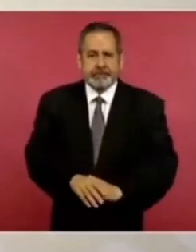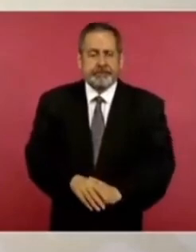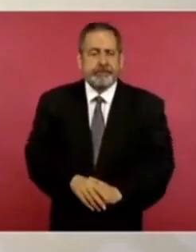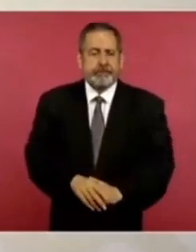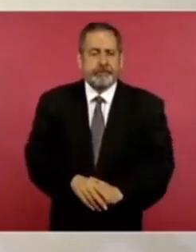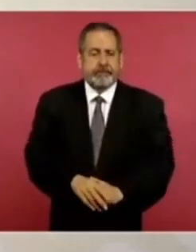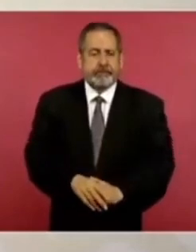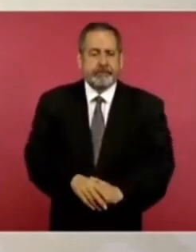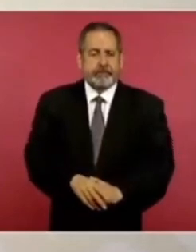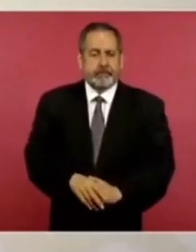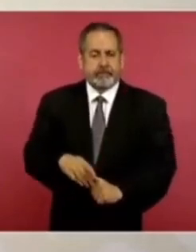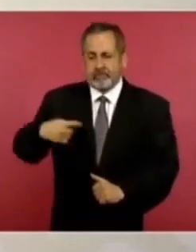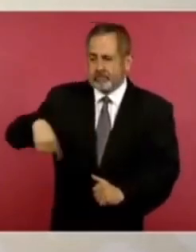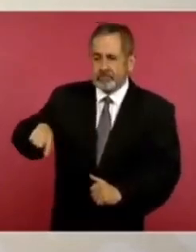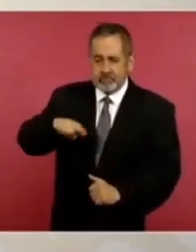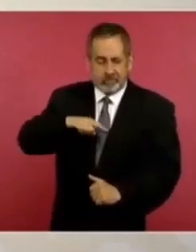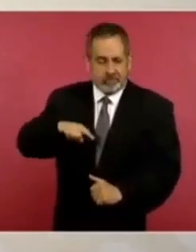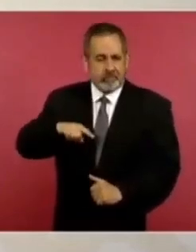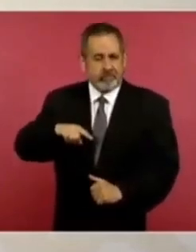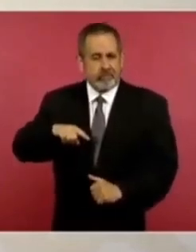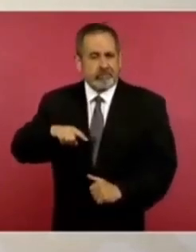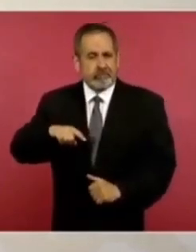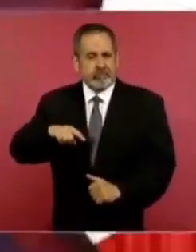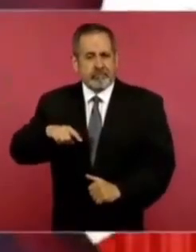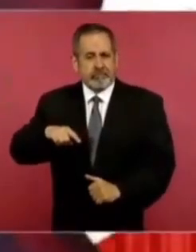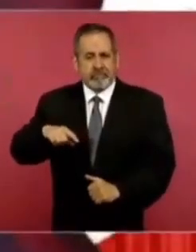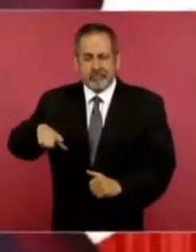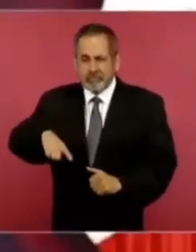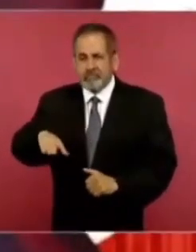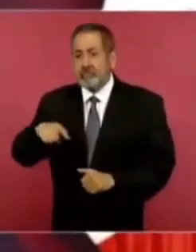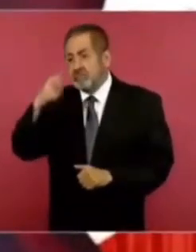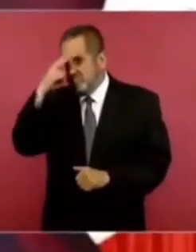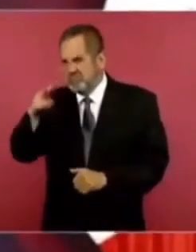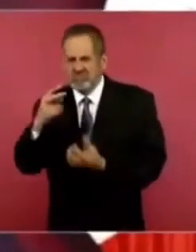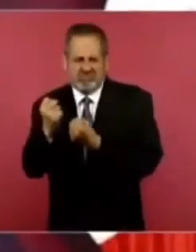Ni se quiebra ni se dobla por su pueblo.